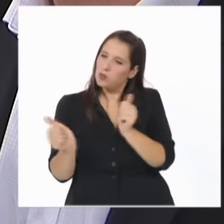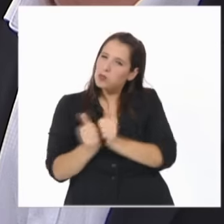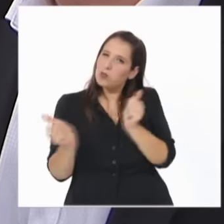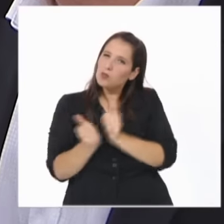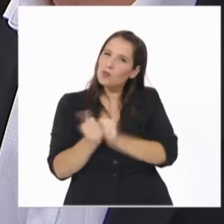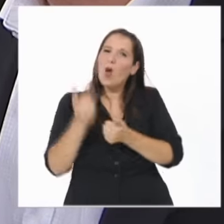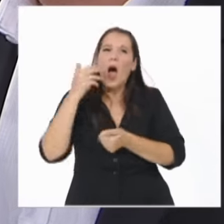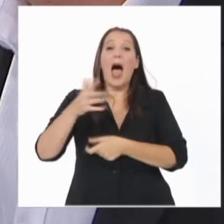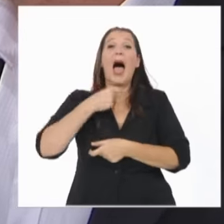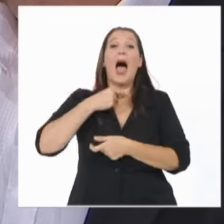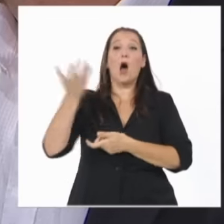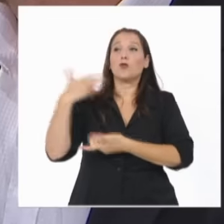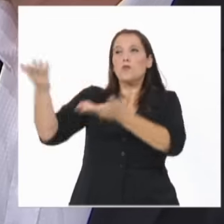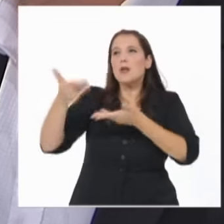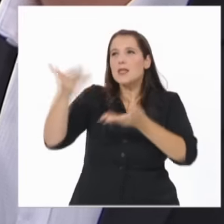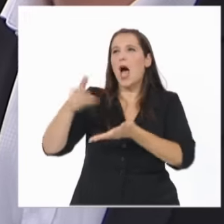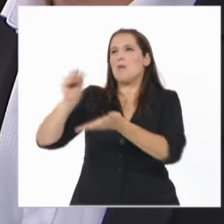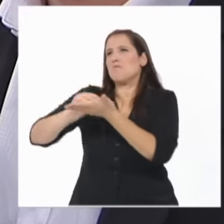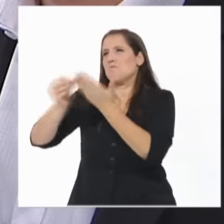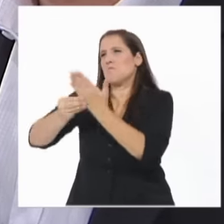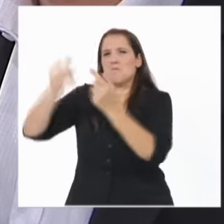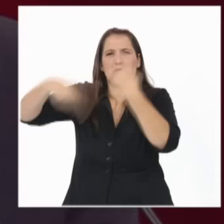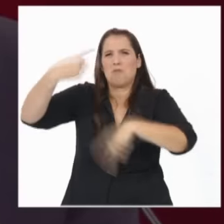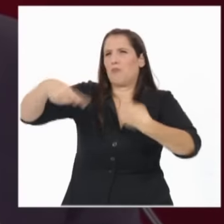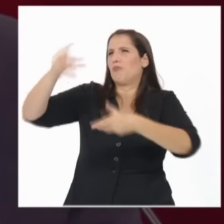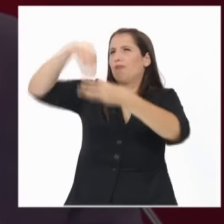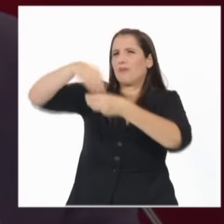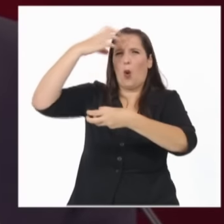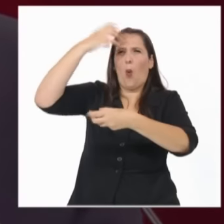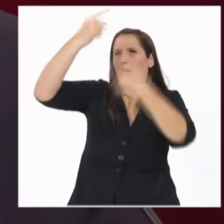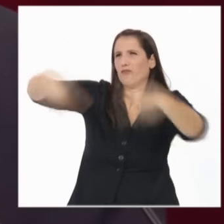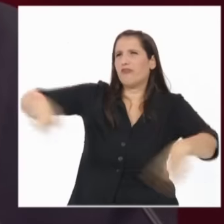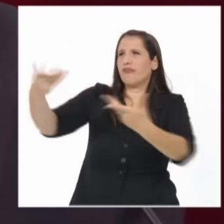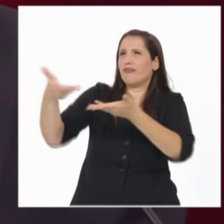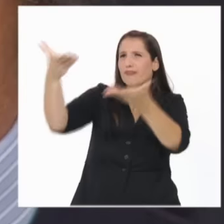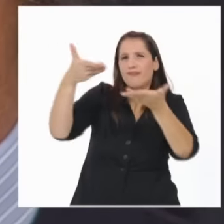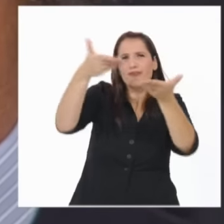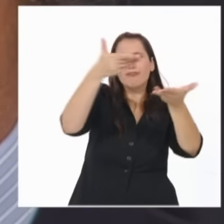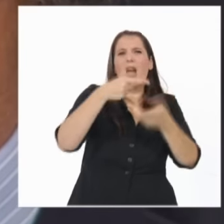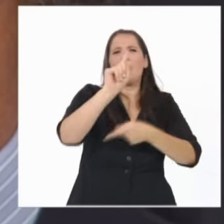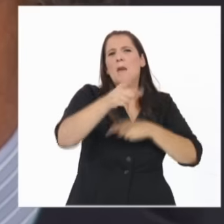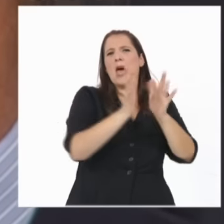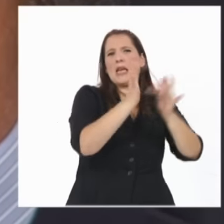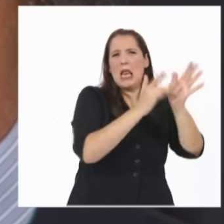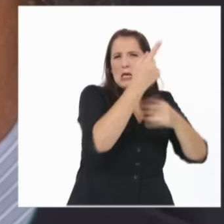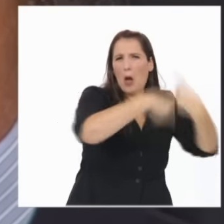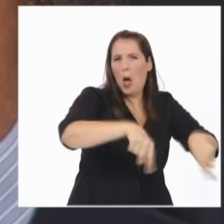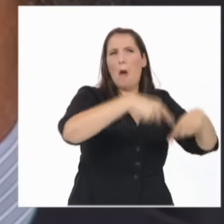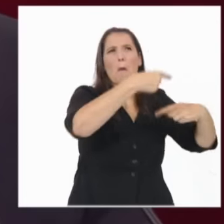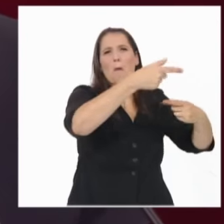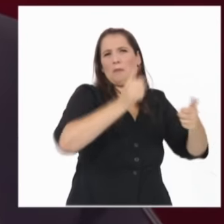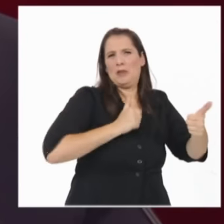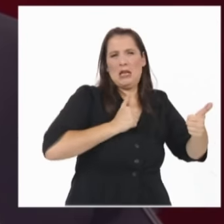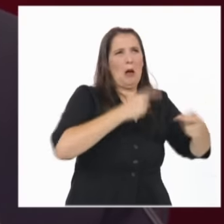ministros, diputados, senadores, miembros de la justicia, representantes de instituciones religiosas y otras